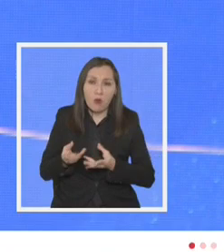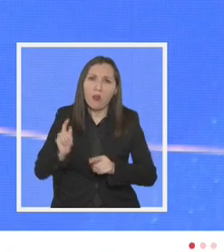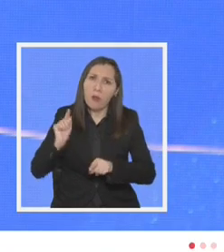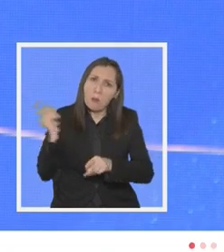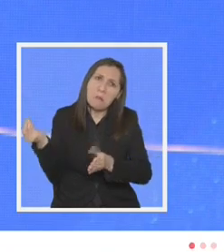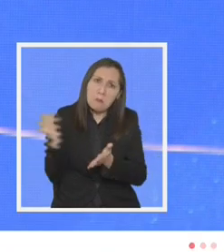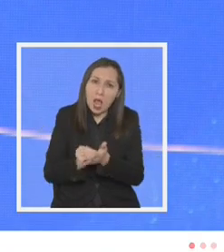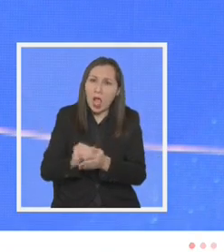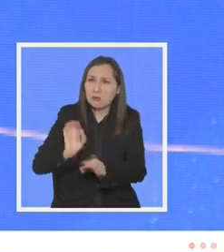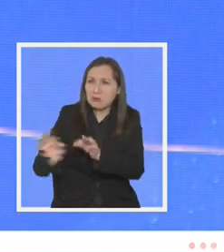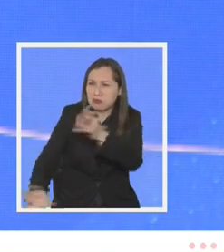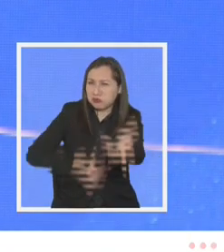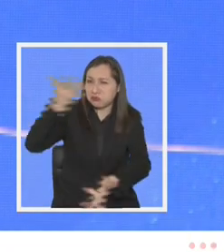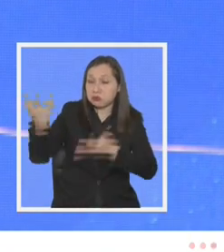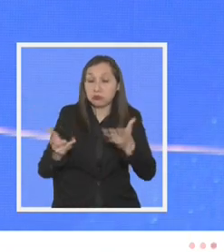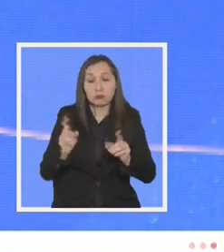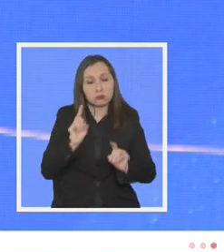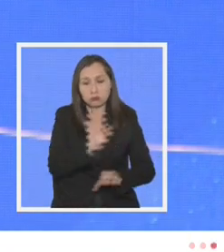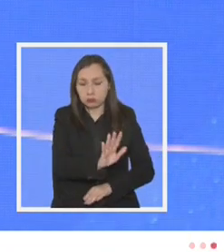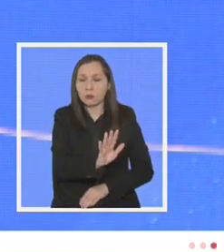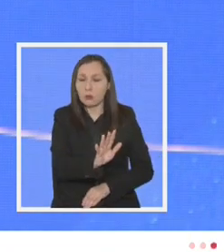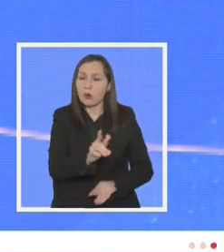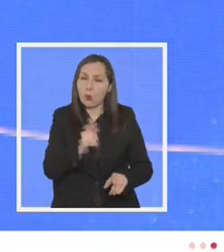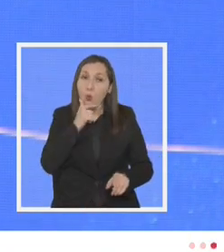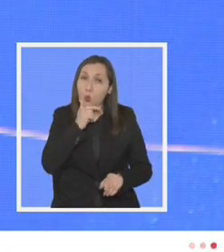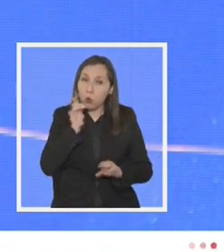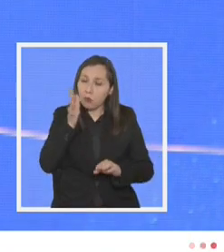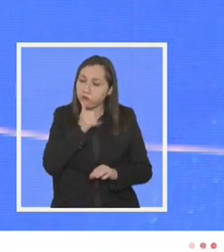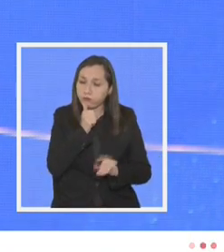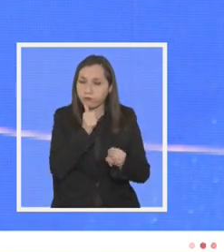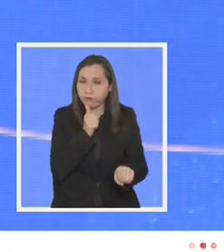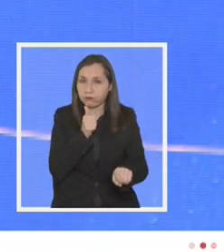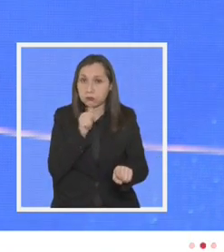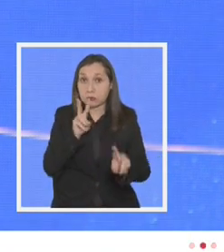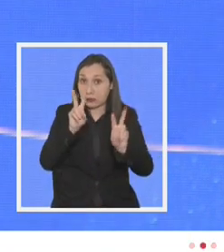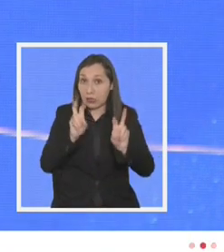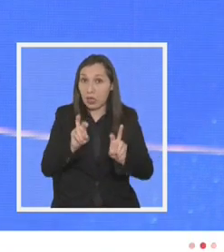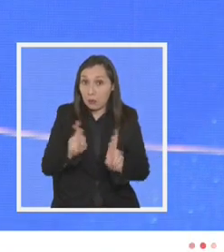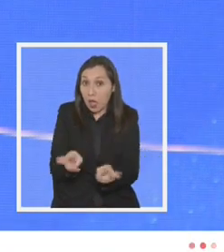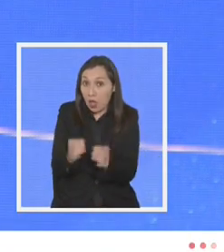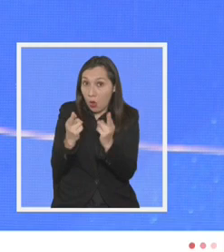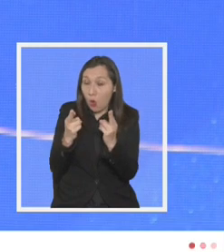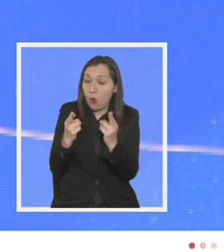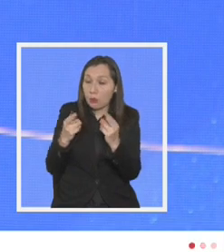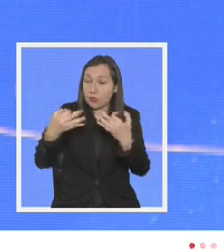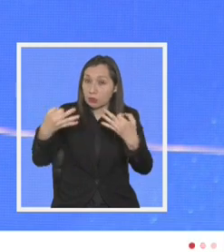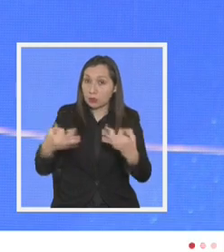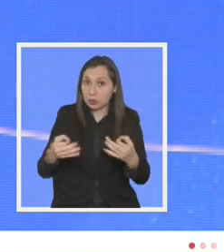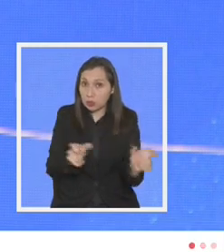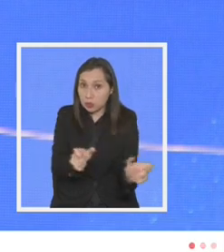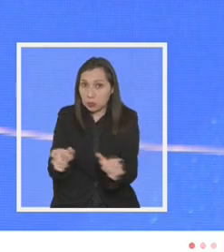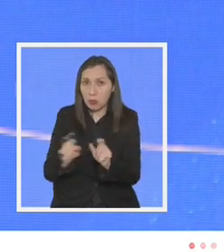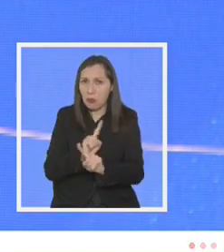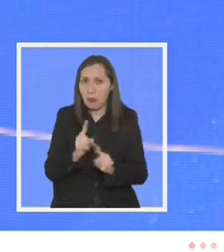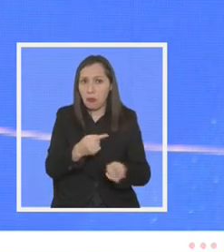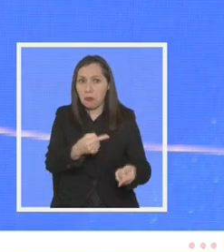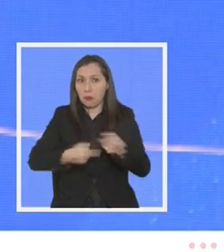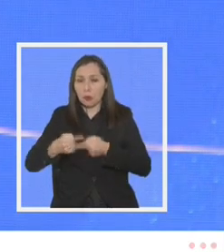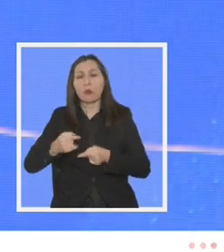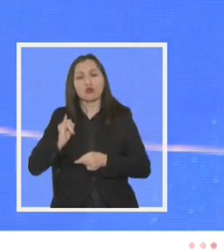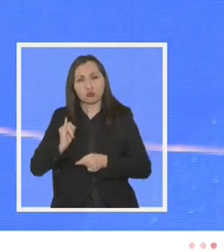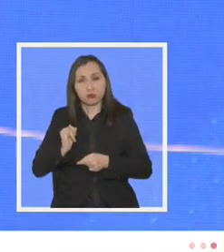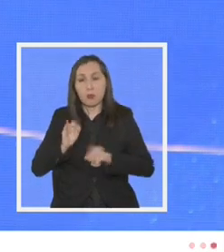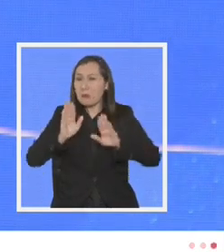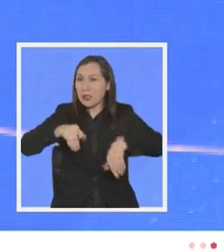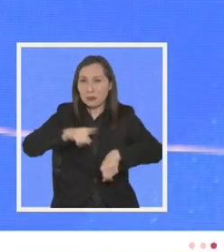incendios, no les quepa duda que en esa línea de recuperar la seguridad no vamos a retroceder. Y lo estamos